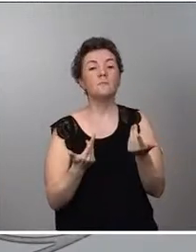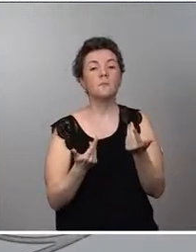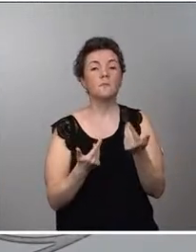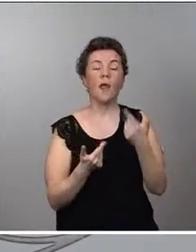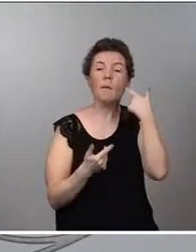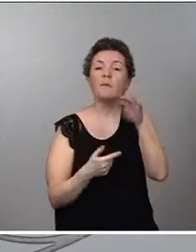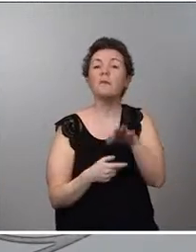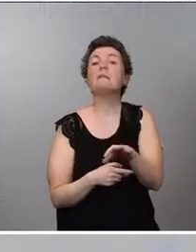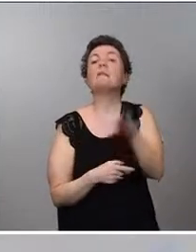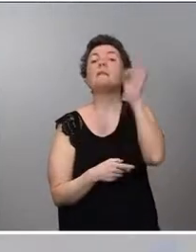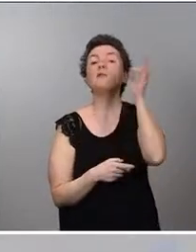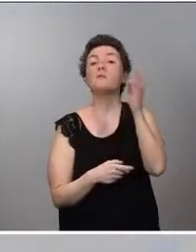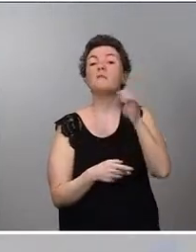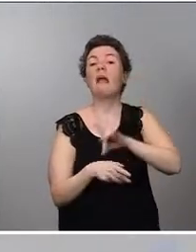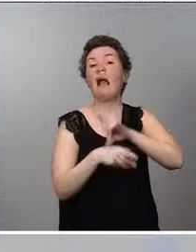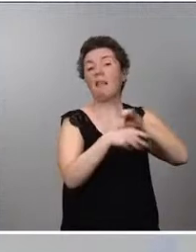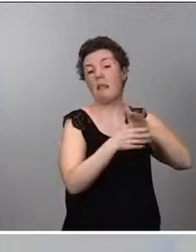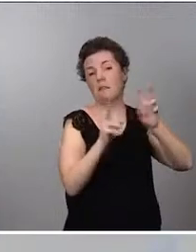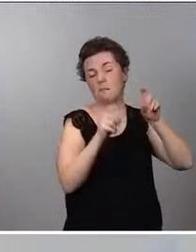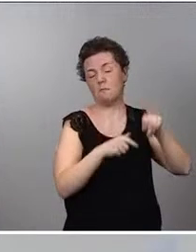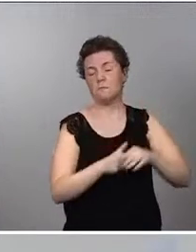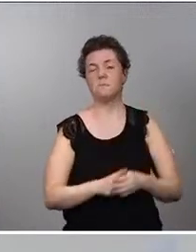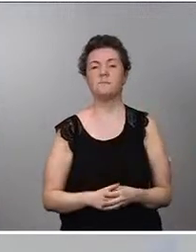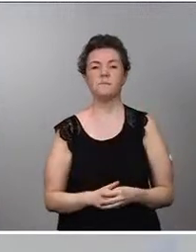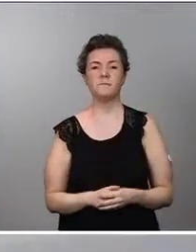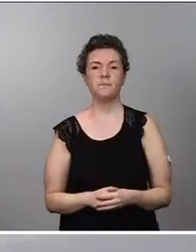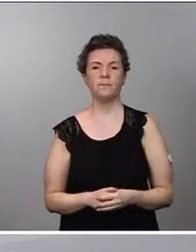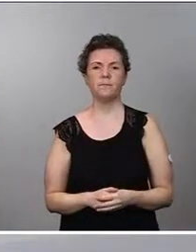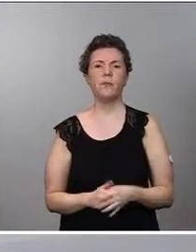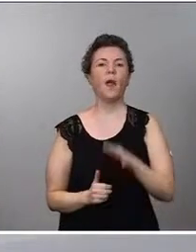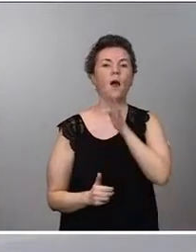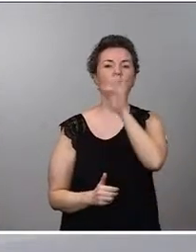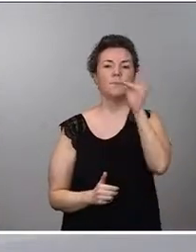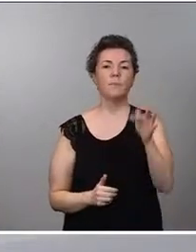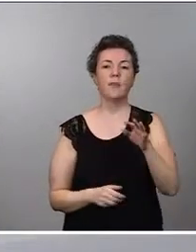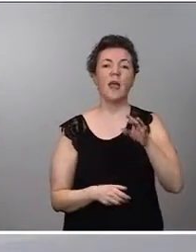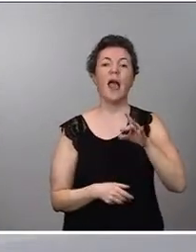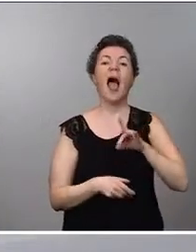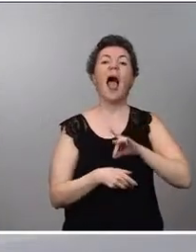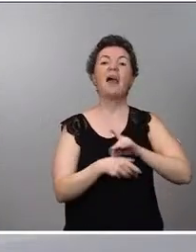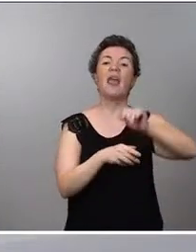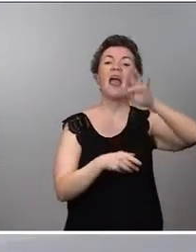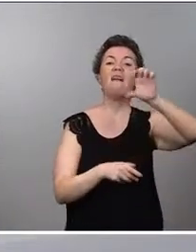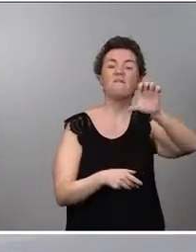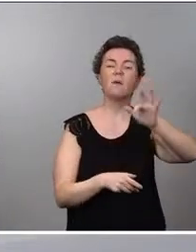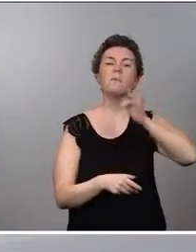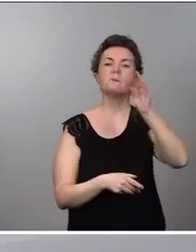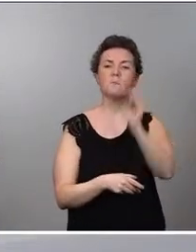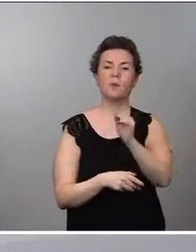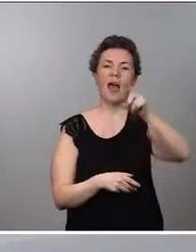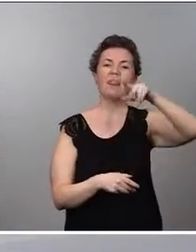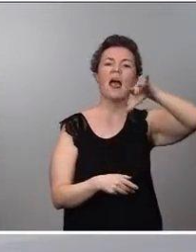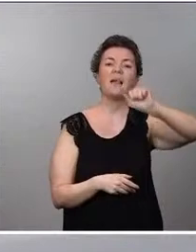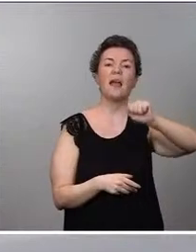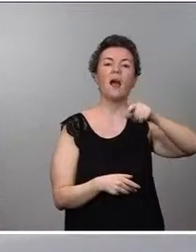de la agencia al respecto. Vamos ahora a la Agencia EFE y a las preguntas de Adaya González.